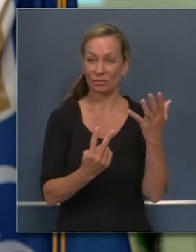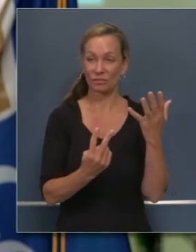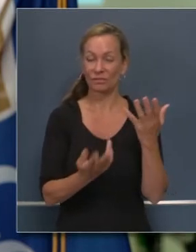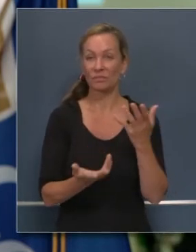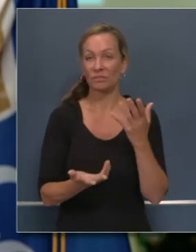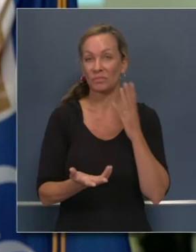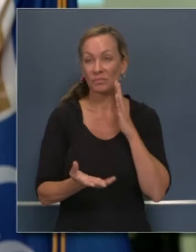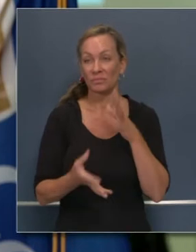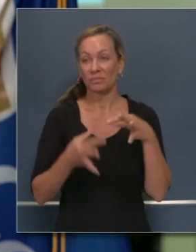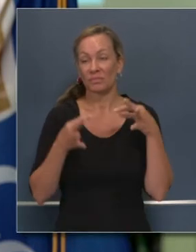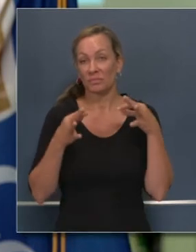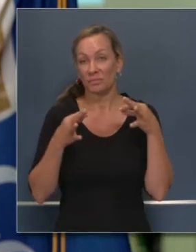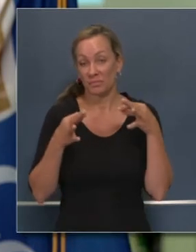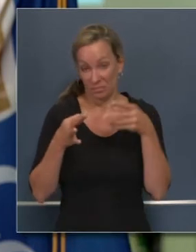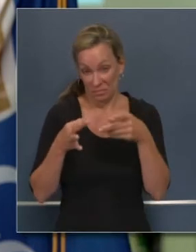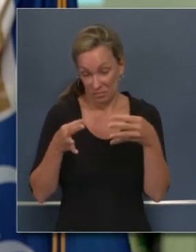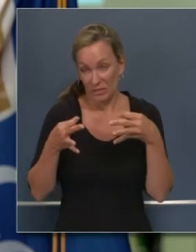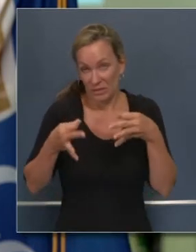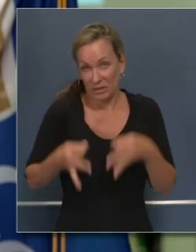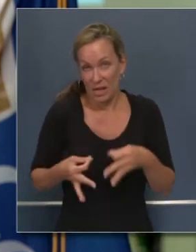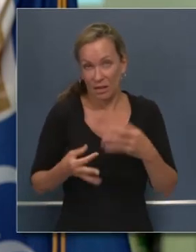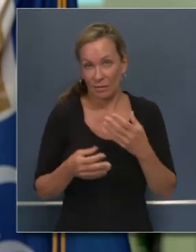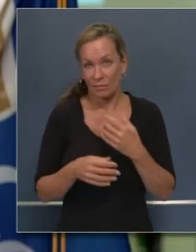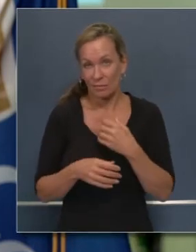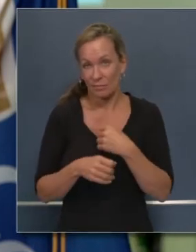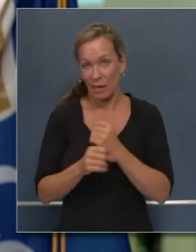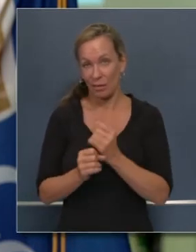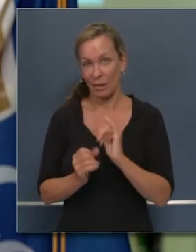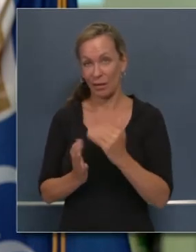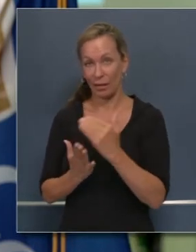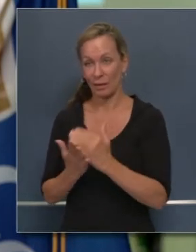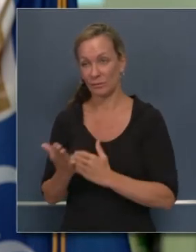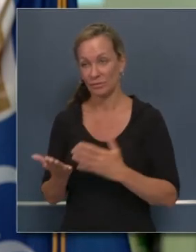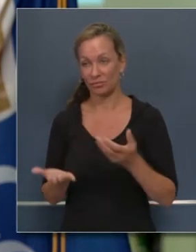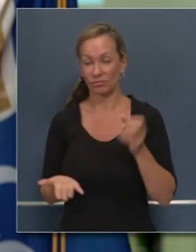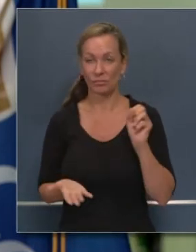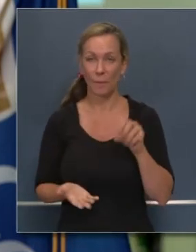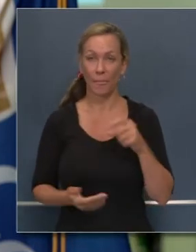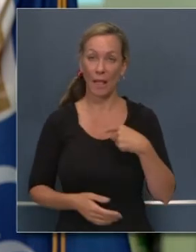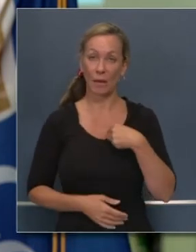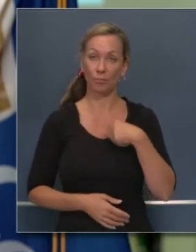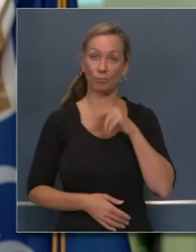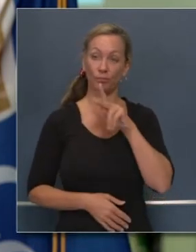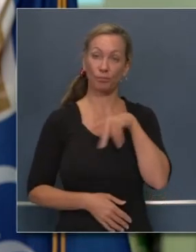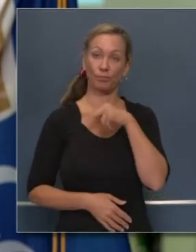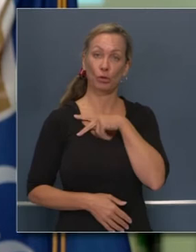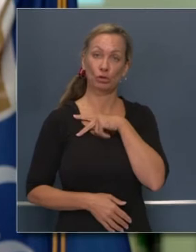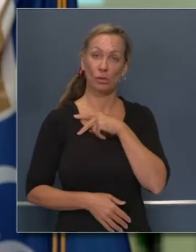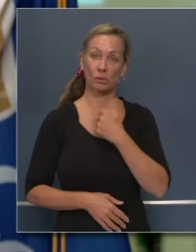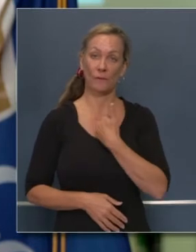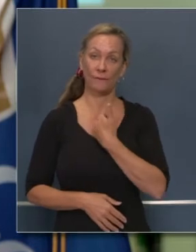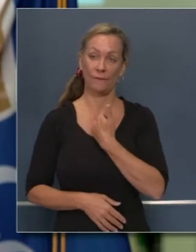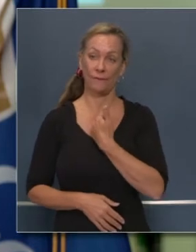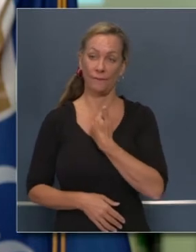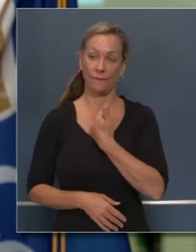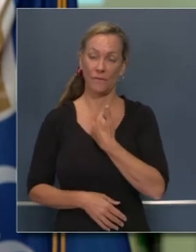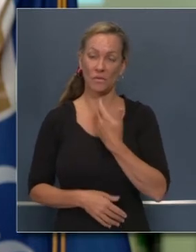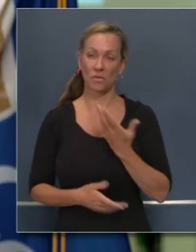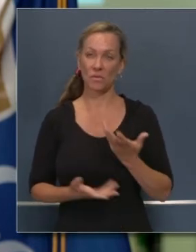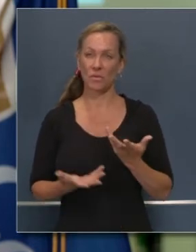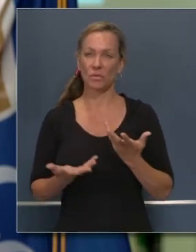las recomendaciones que presentaremos en las últimas, que pusimos en las últimas semanas. Pero sí, ciertamente, mi punto de vista personal es que